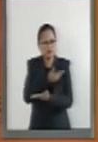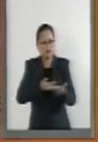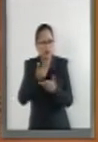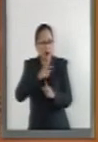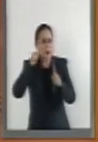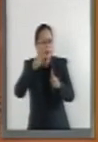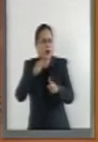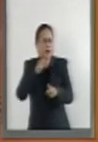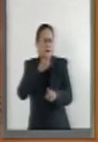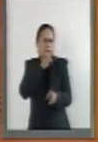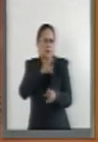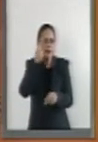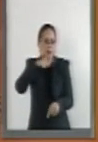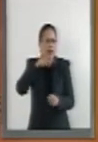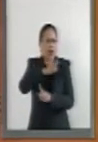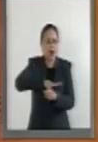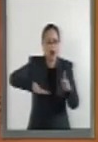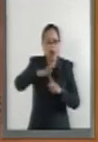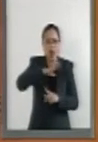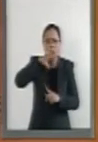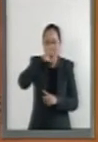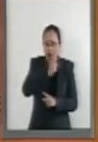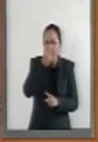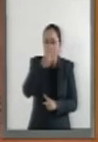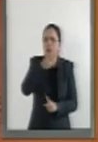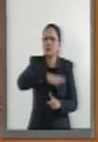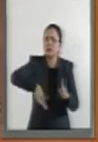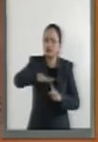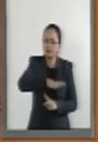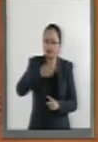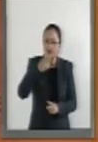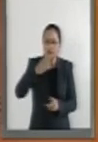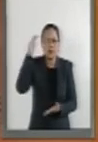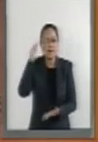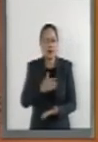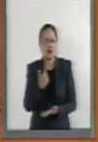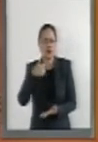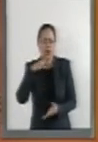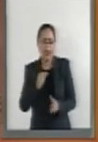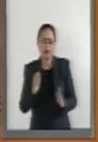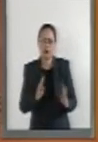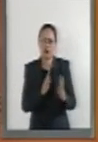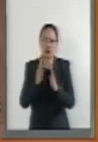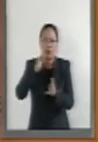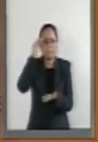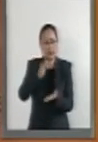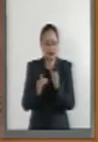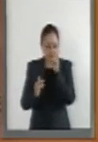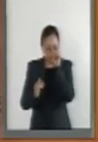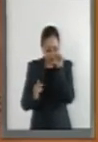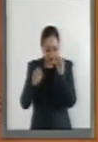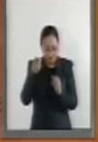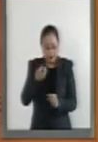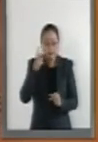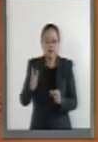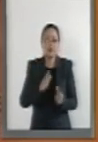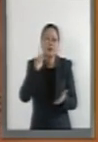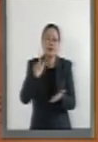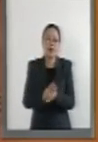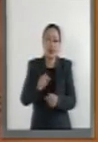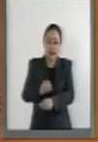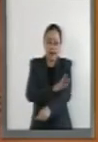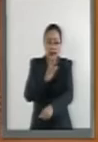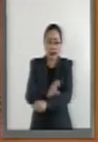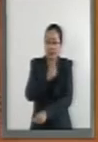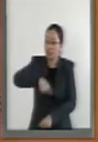soluciones al calentamiento global y la reducción de la emisión de gases de efecto invernadero. A través de la reforma energética